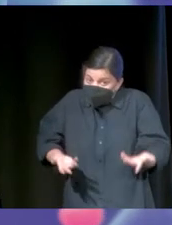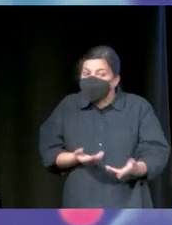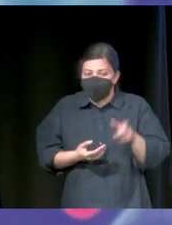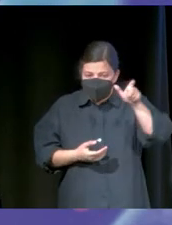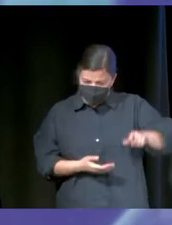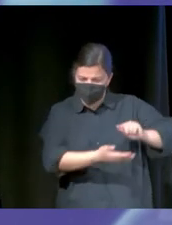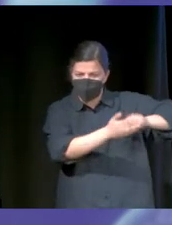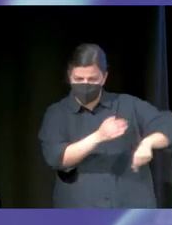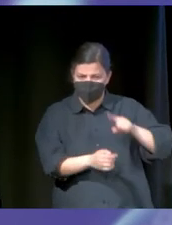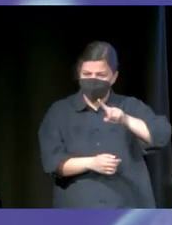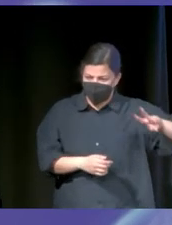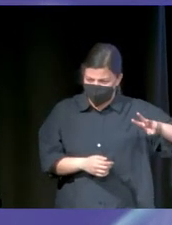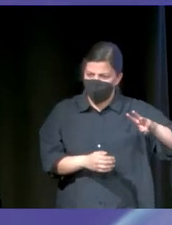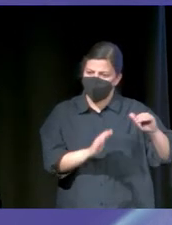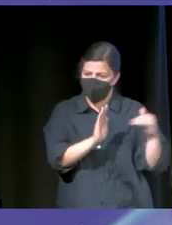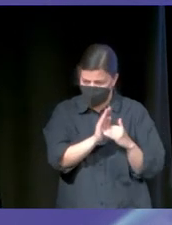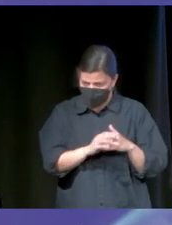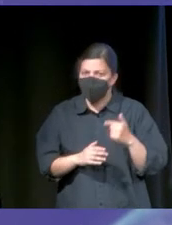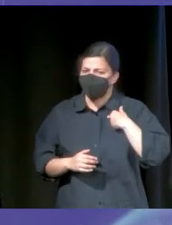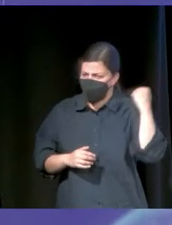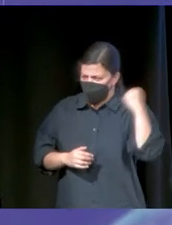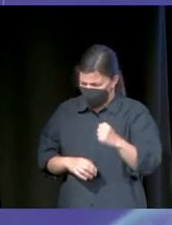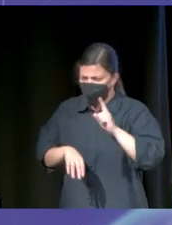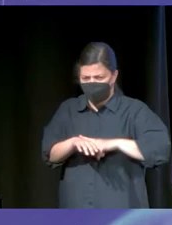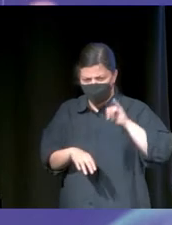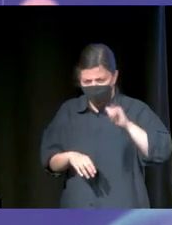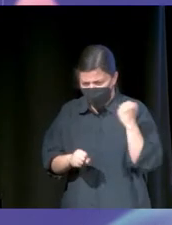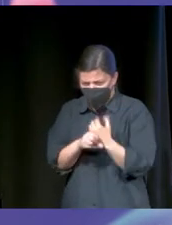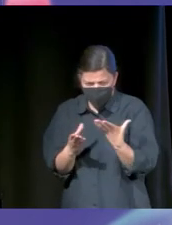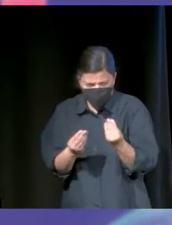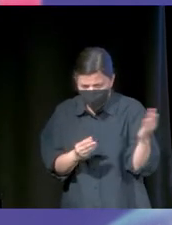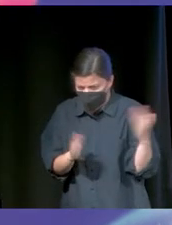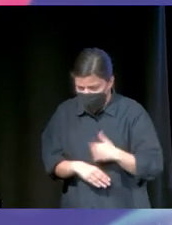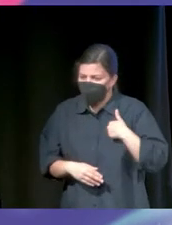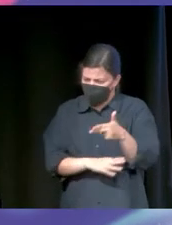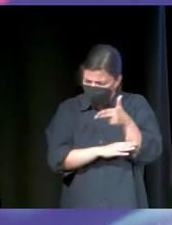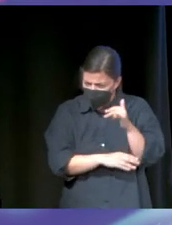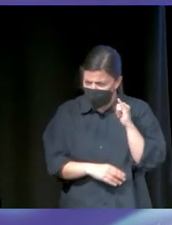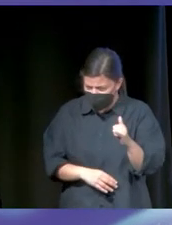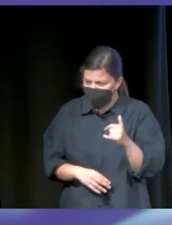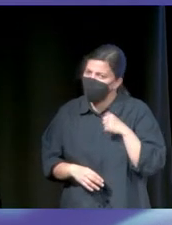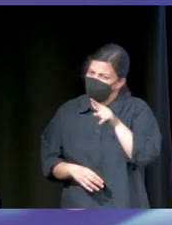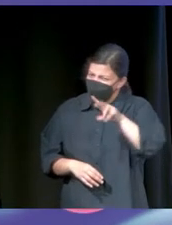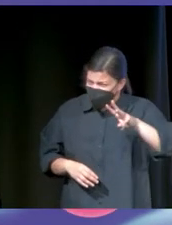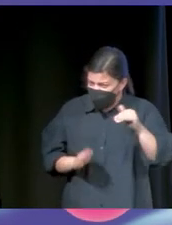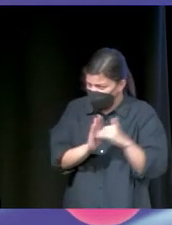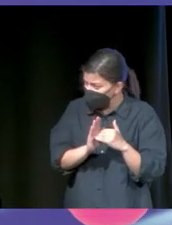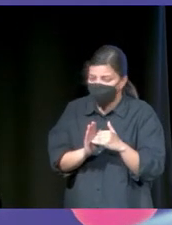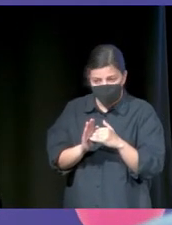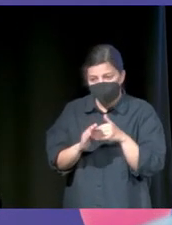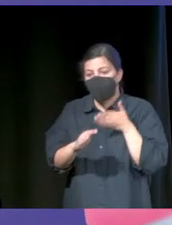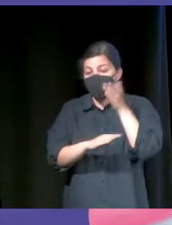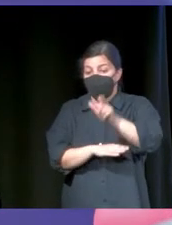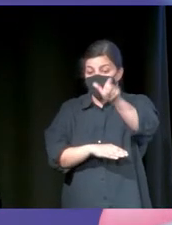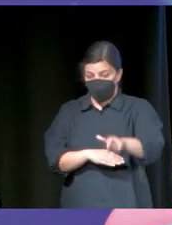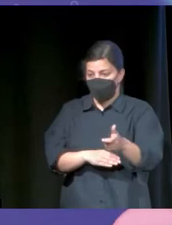sí que mata, y le pagó 13 mil. Y este dijo, yo mato. Tengo tiempo, no tengo mucho trabajo, yo mato, tengo una pistola, pero por 13 mil no mato. Así que se fue a ver al potencial